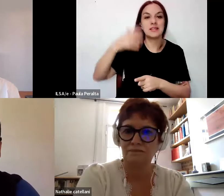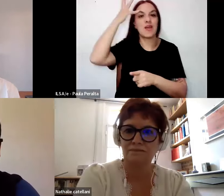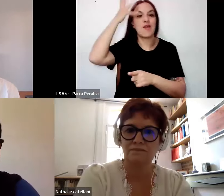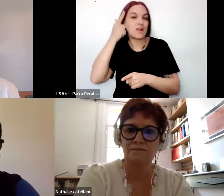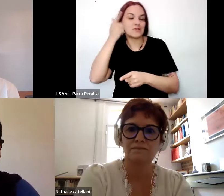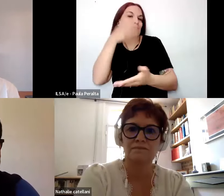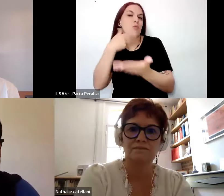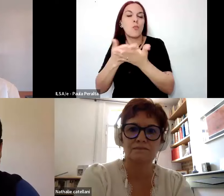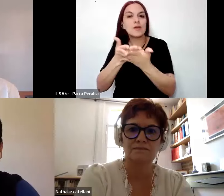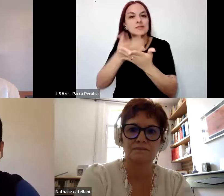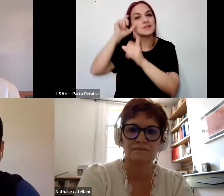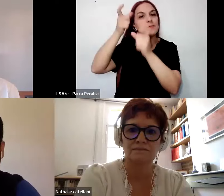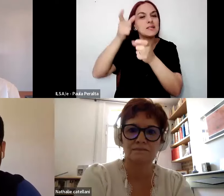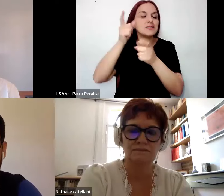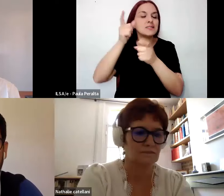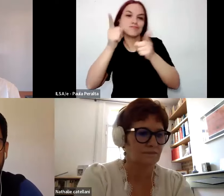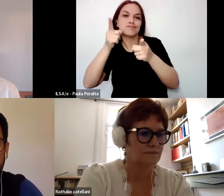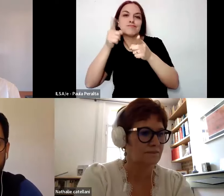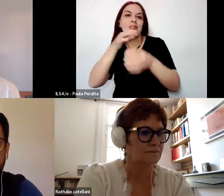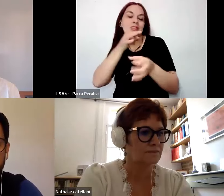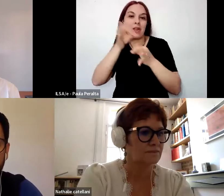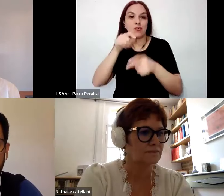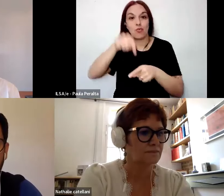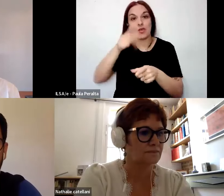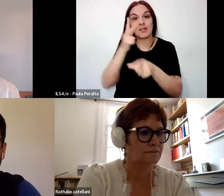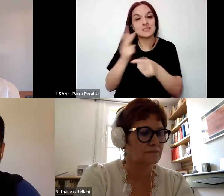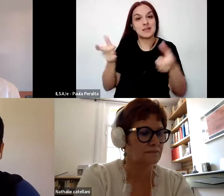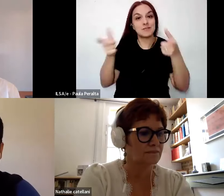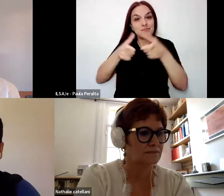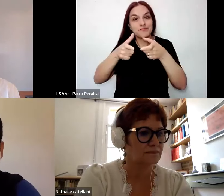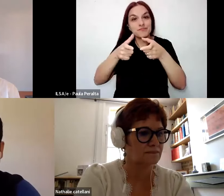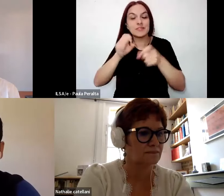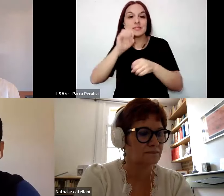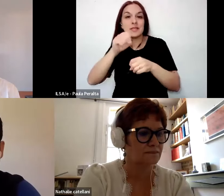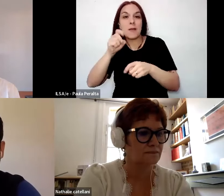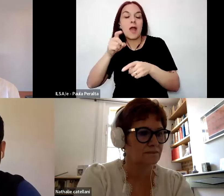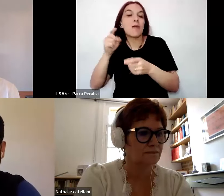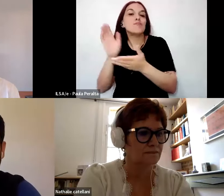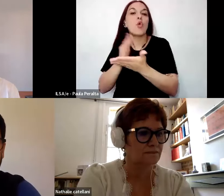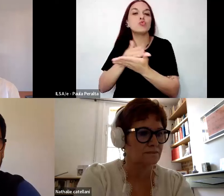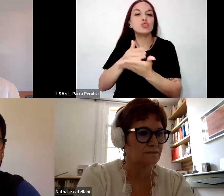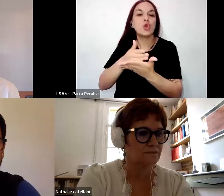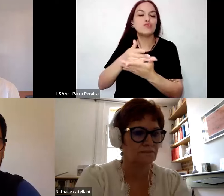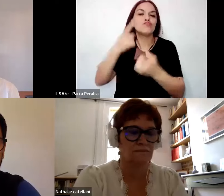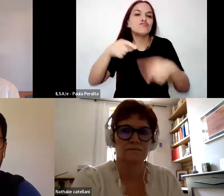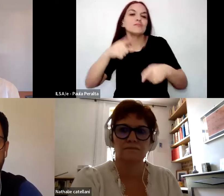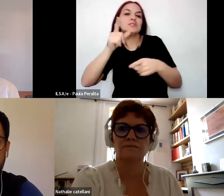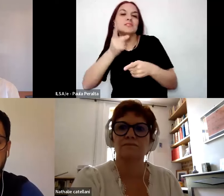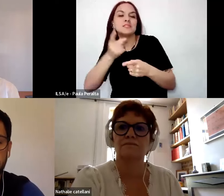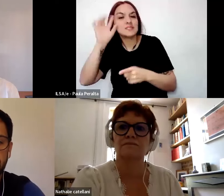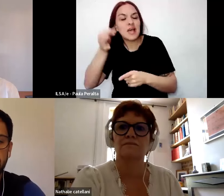Bienvenidos a este tercer encuentro que hemos denominado producción de saberes y conocimientos en la práctica